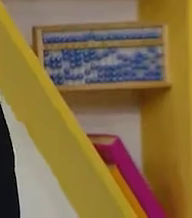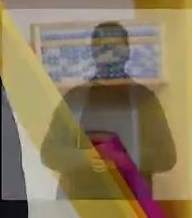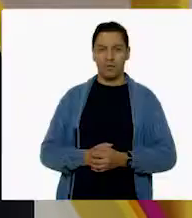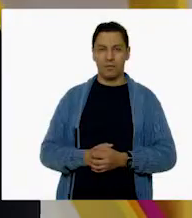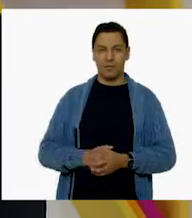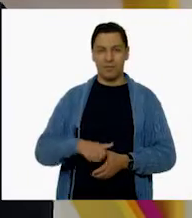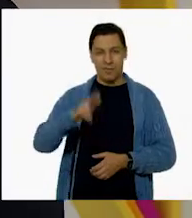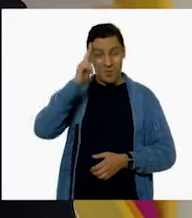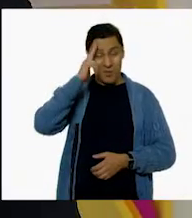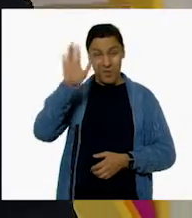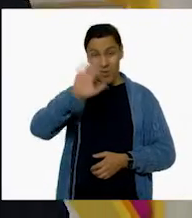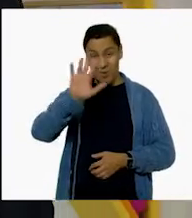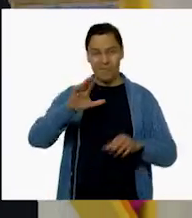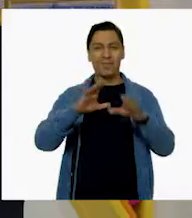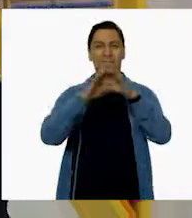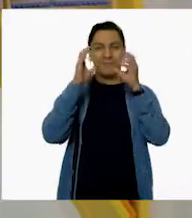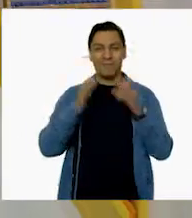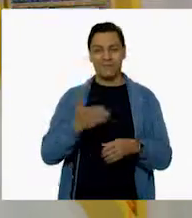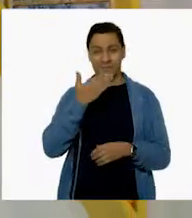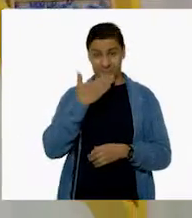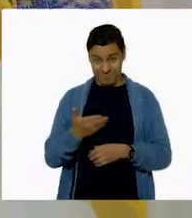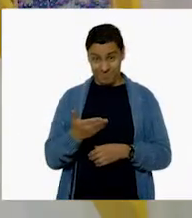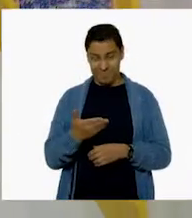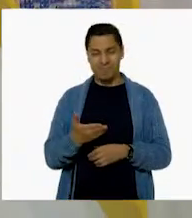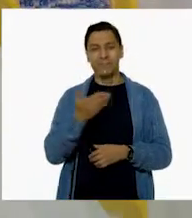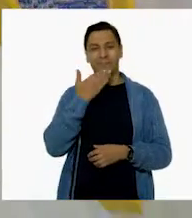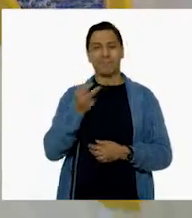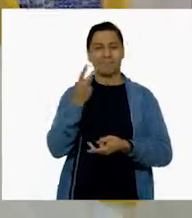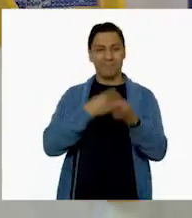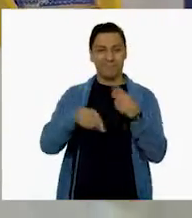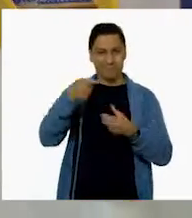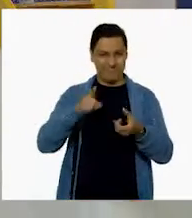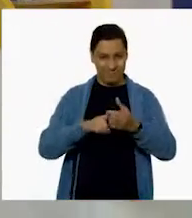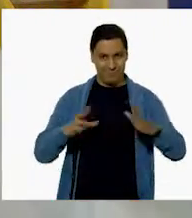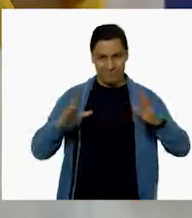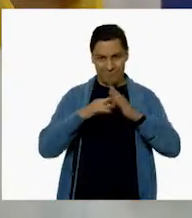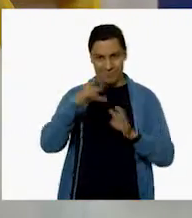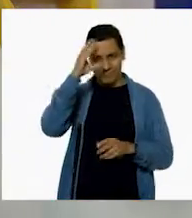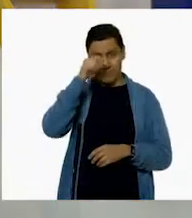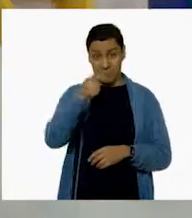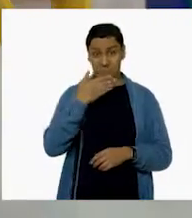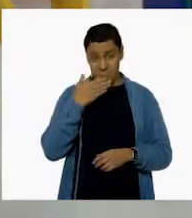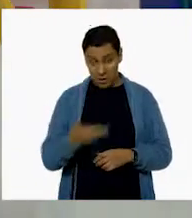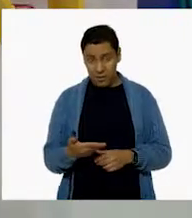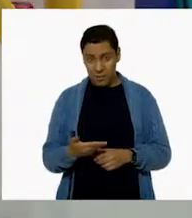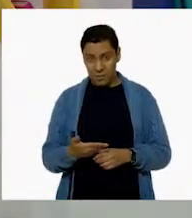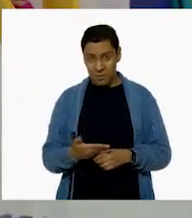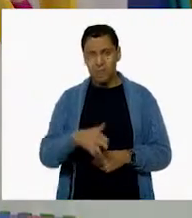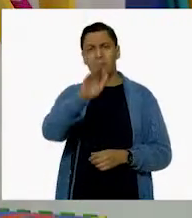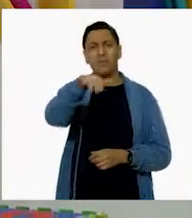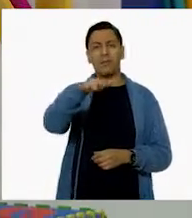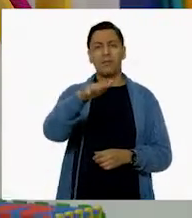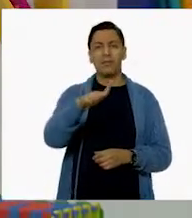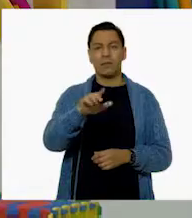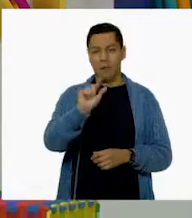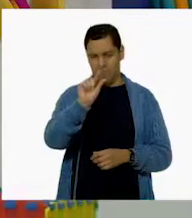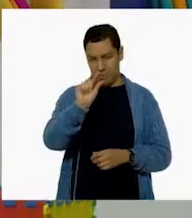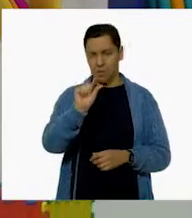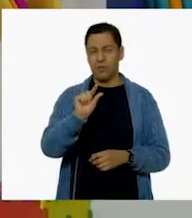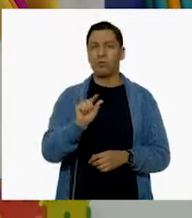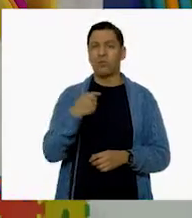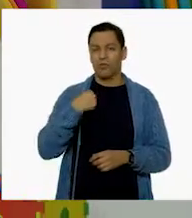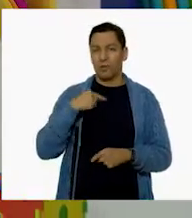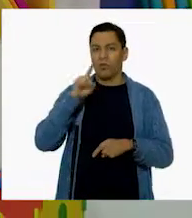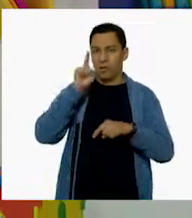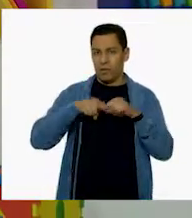¡Hola, hola! ¿Cómo están, niñas y niños? Bienvenidas y bienvenidos a Aprenden Casa. ¿Cómo les ha ido? Oigan, regálenme un segundo porque yo